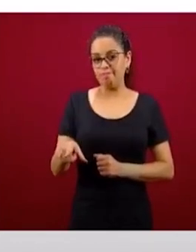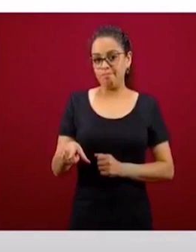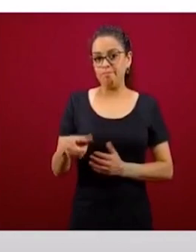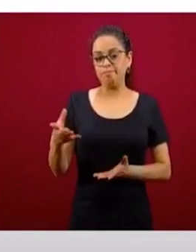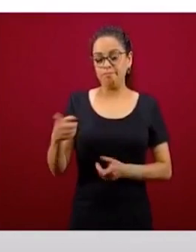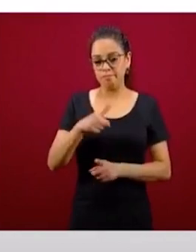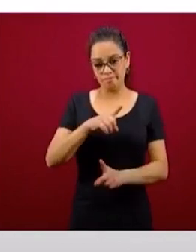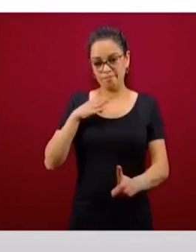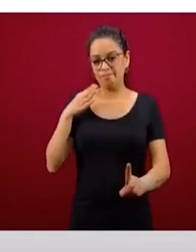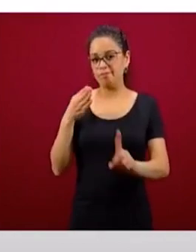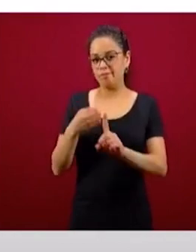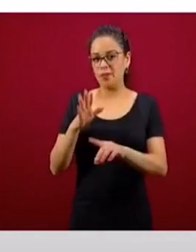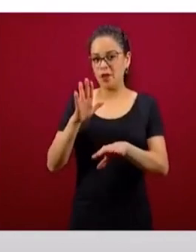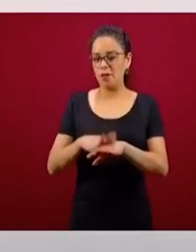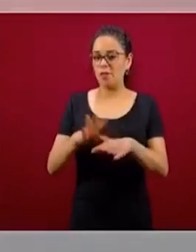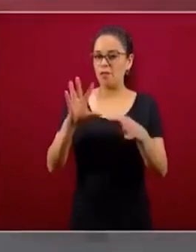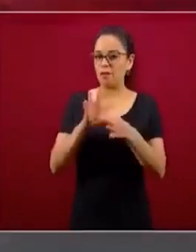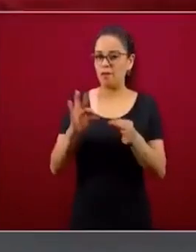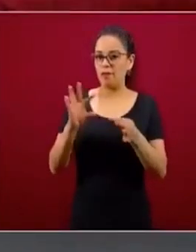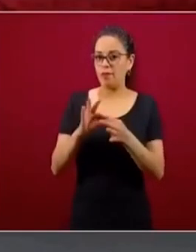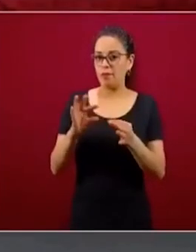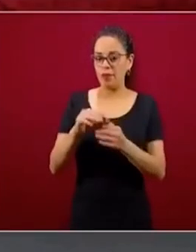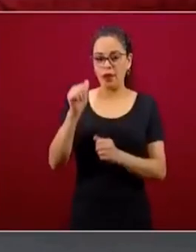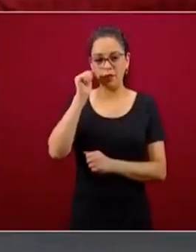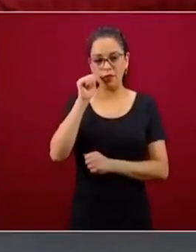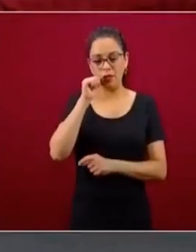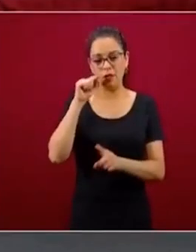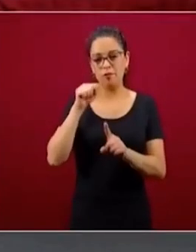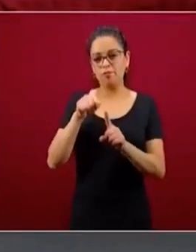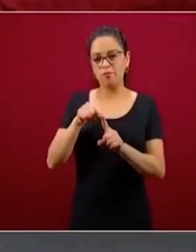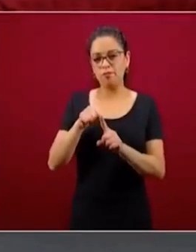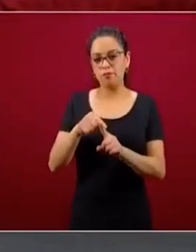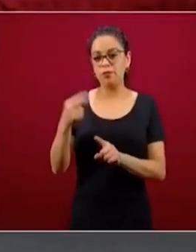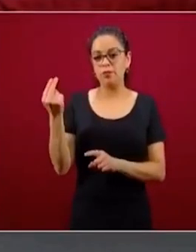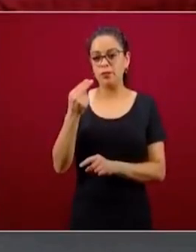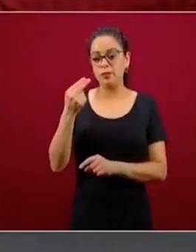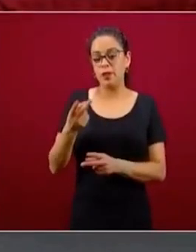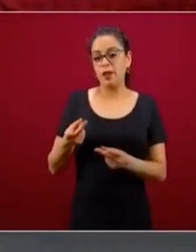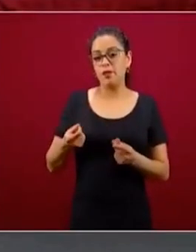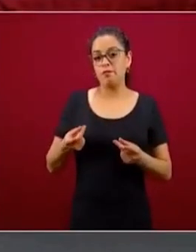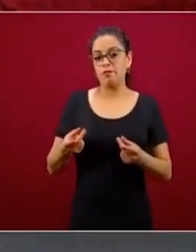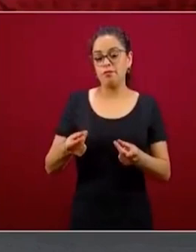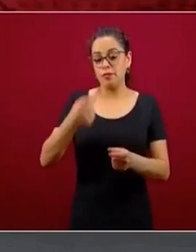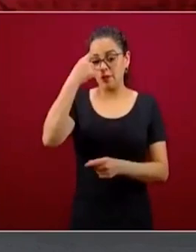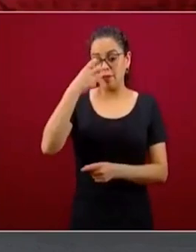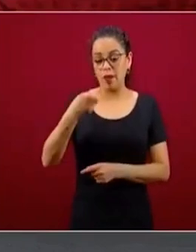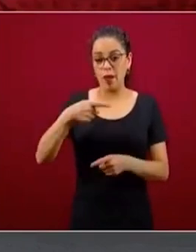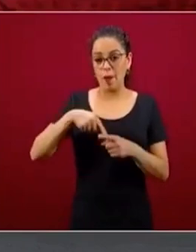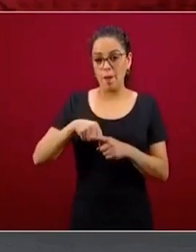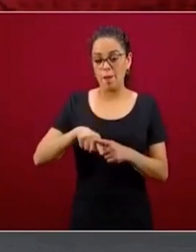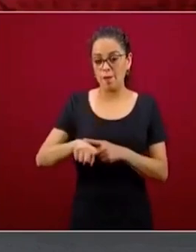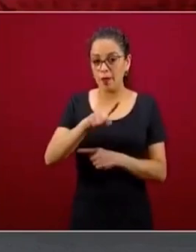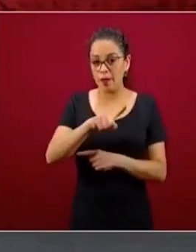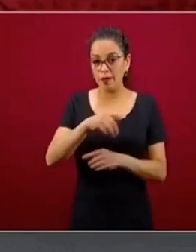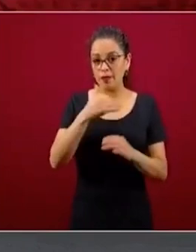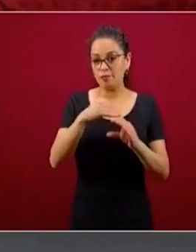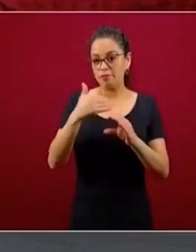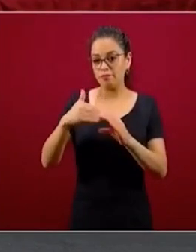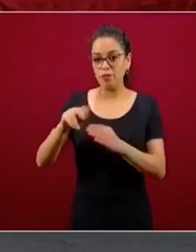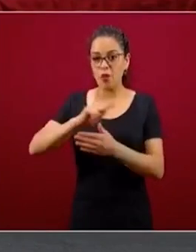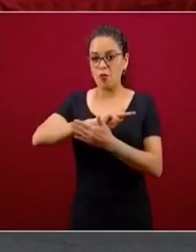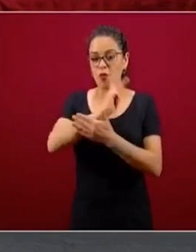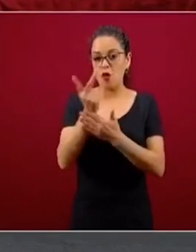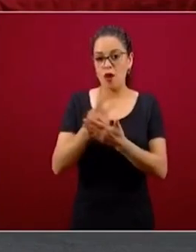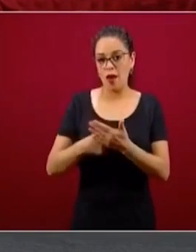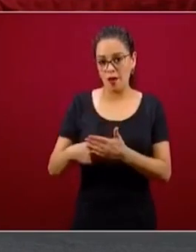hacía el maestro Sobre Robledo respecto a la velocidad de arranque de este programa, la velocidad con la que se ha puesto la dispersión